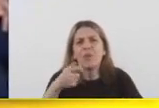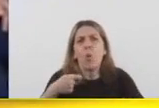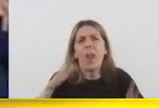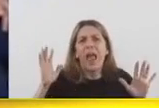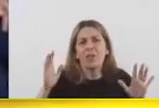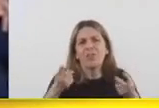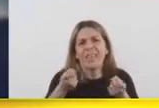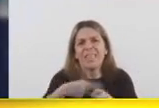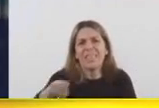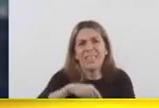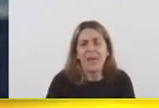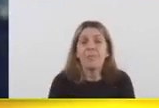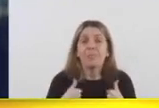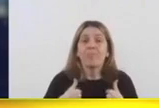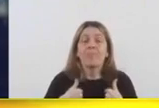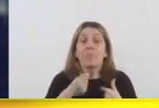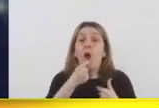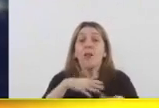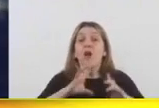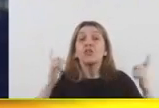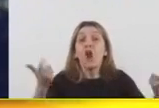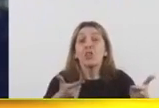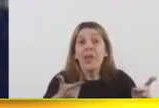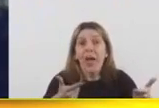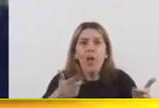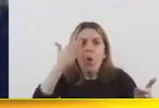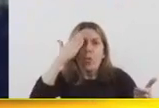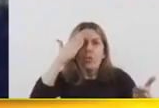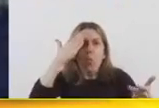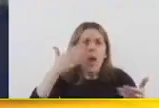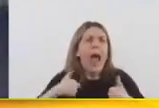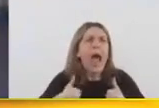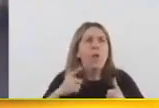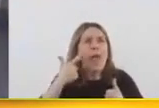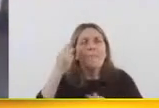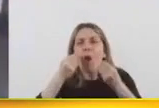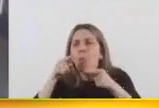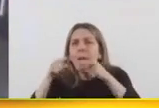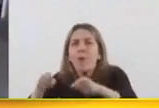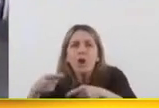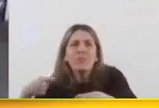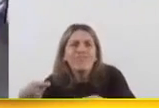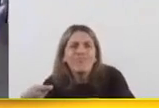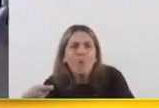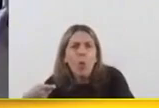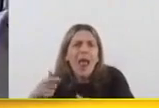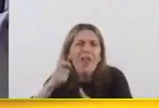Para mí una sociedad que no piensa en sus adultos mayores es una sociedad que ha perdido la ética.